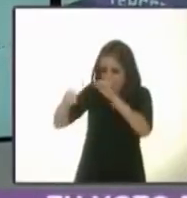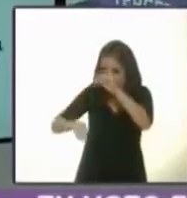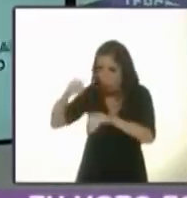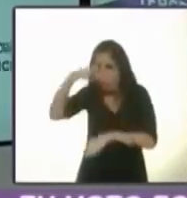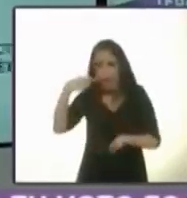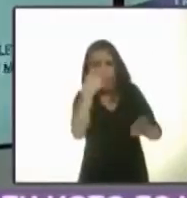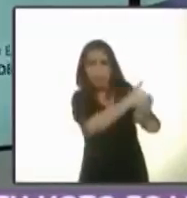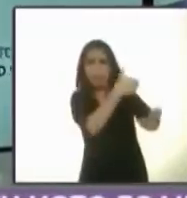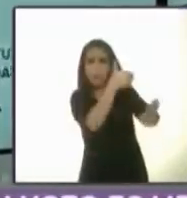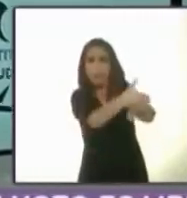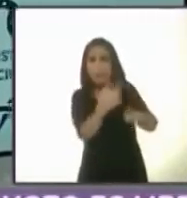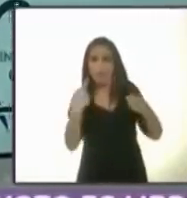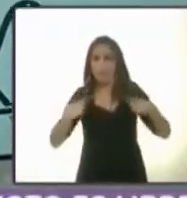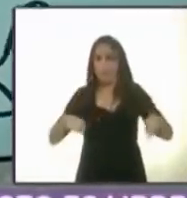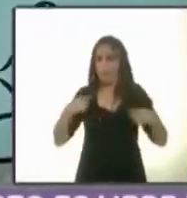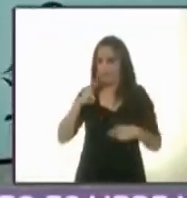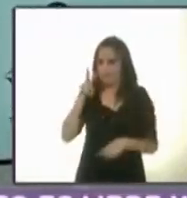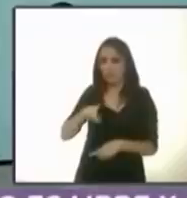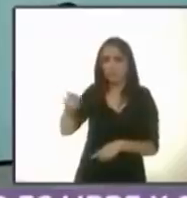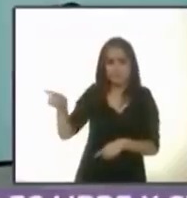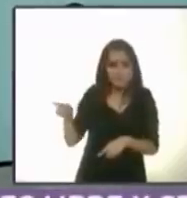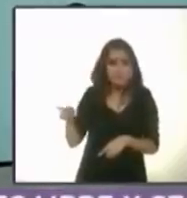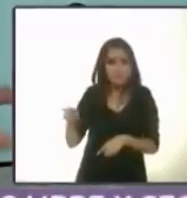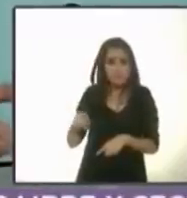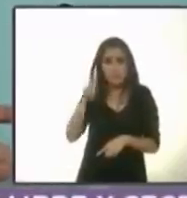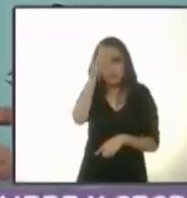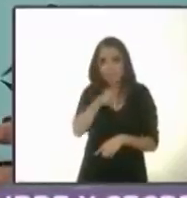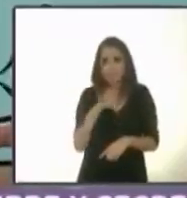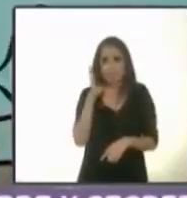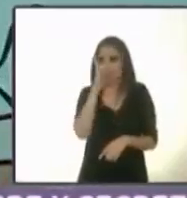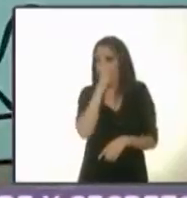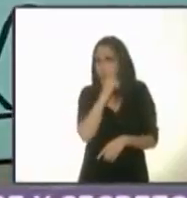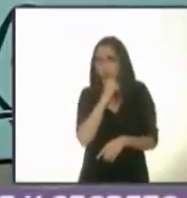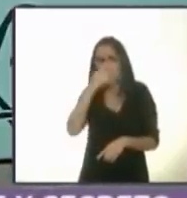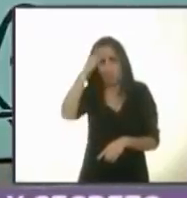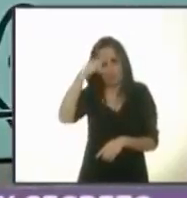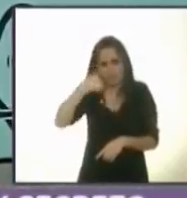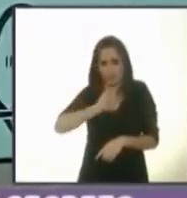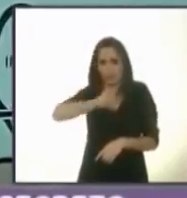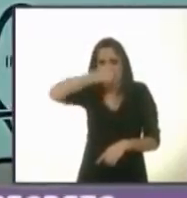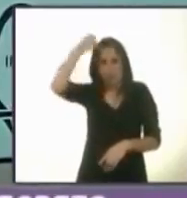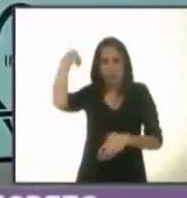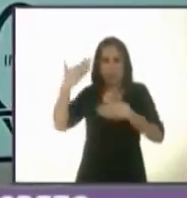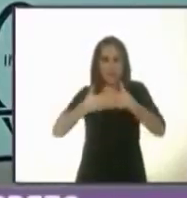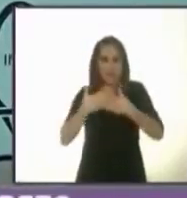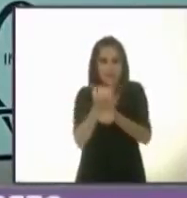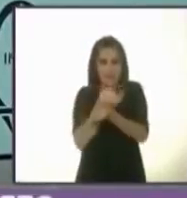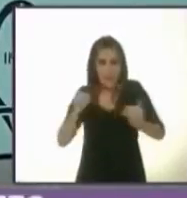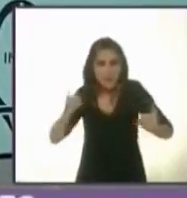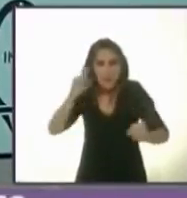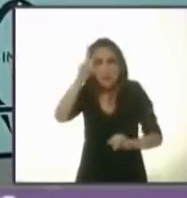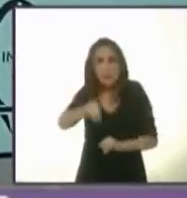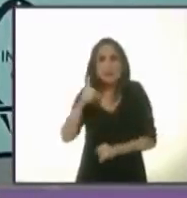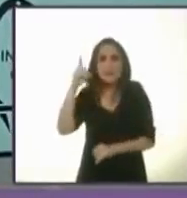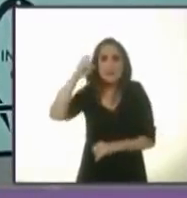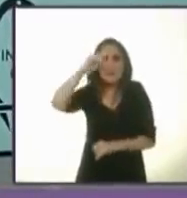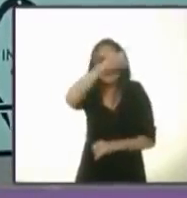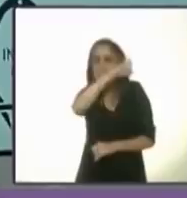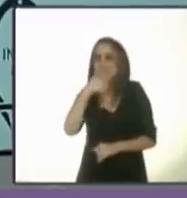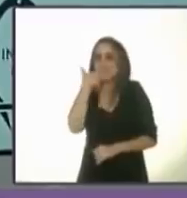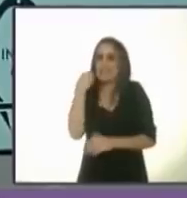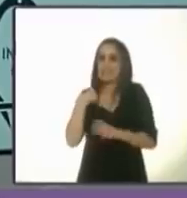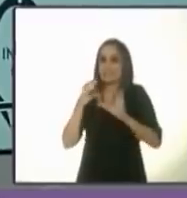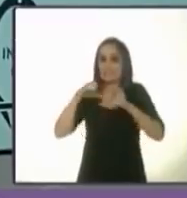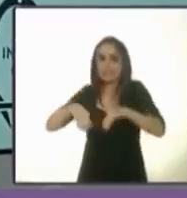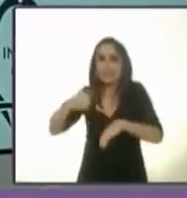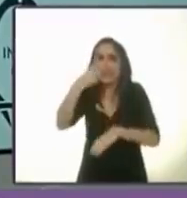No puede ser posible que una candidatura independiente sea más difícil de conseguir que formar